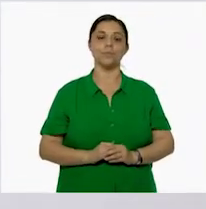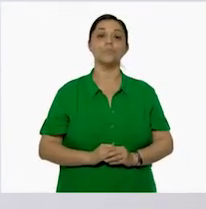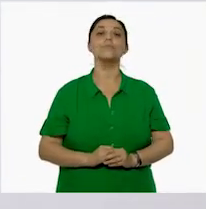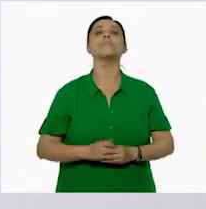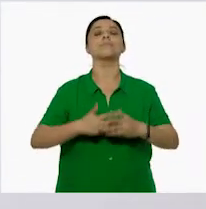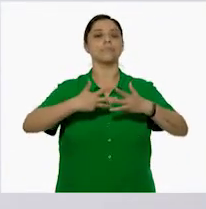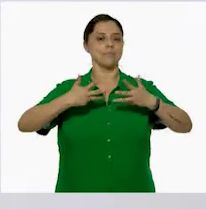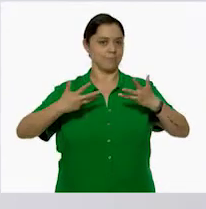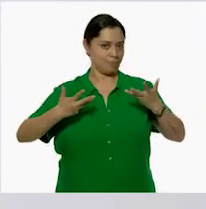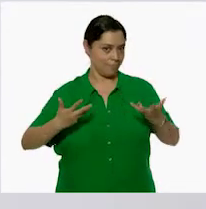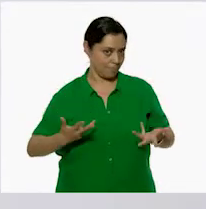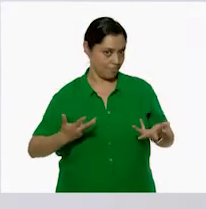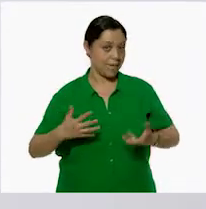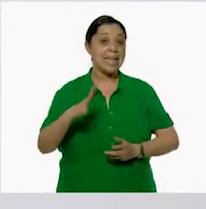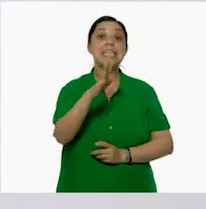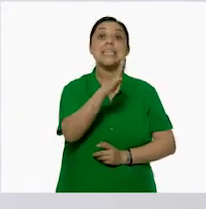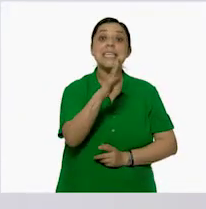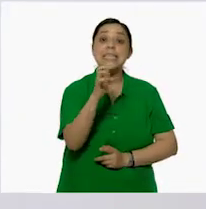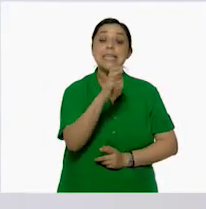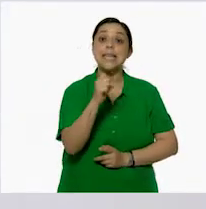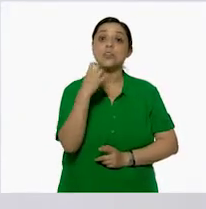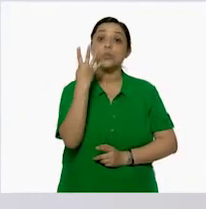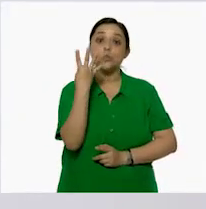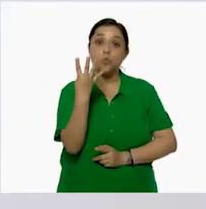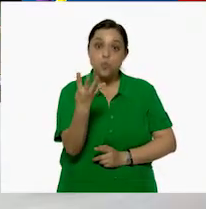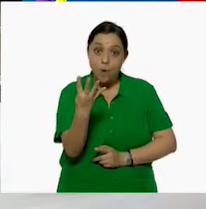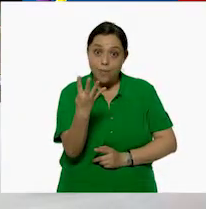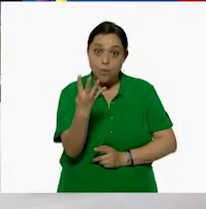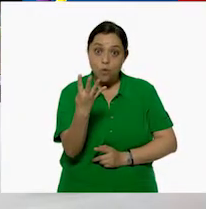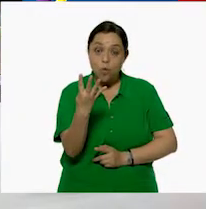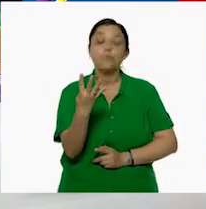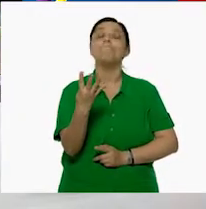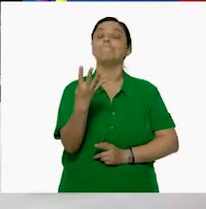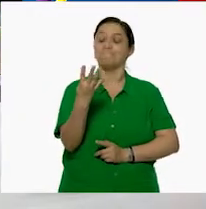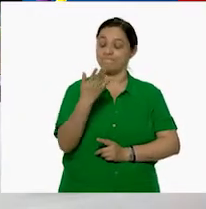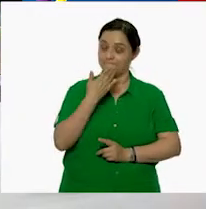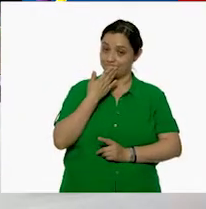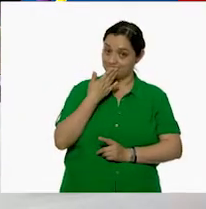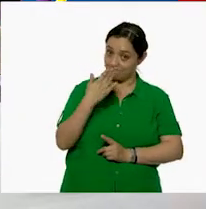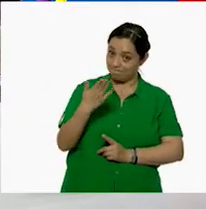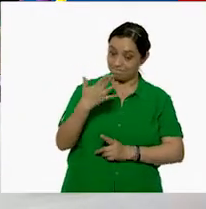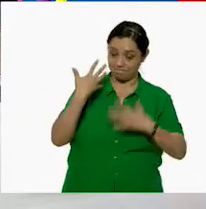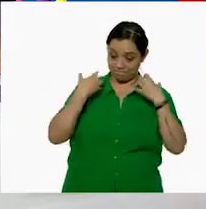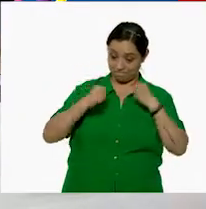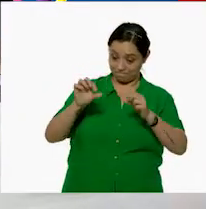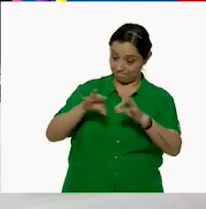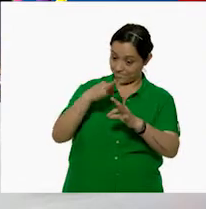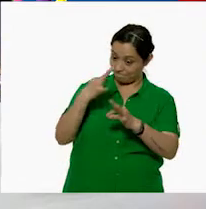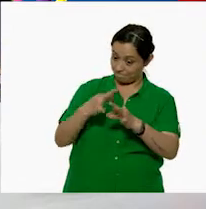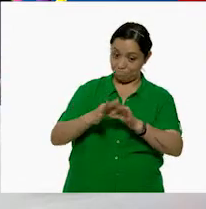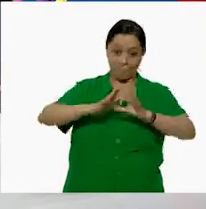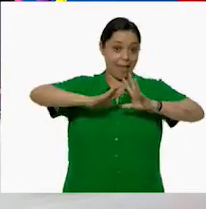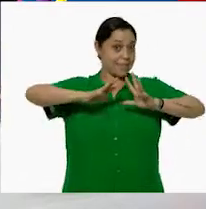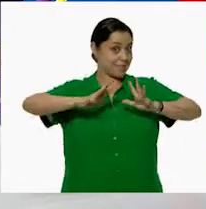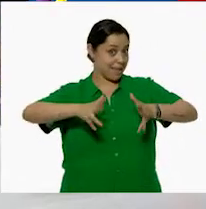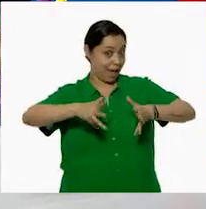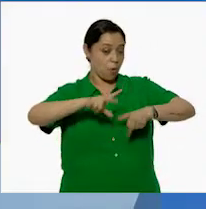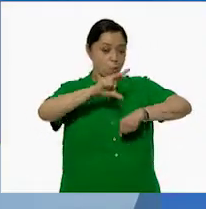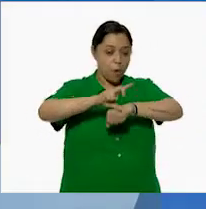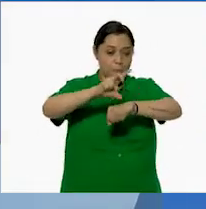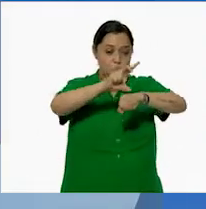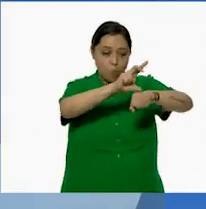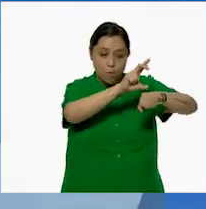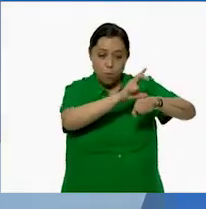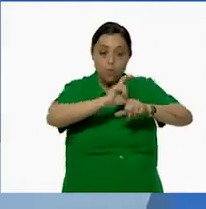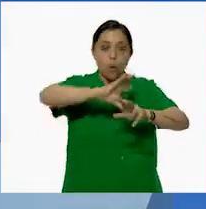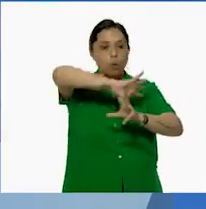Entonces son 504. Excelente. Listo, Alejandra. ¡Wow! Ya tenemos la cantidad de huevos